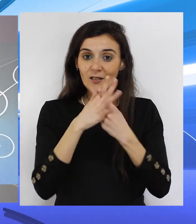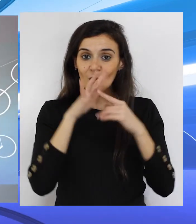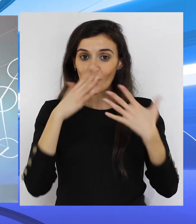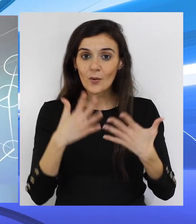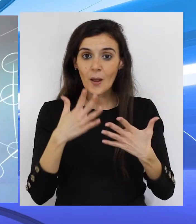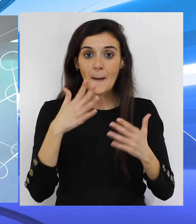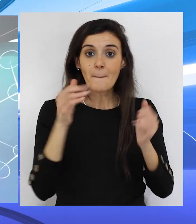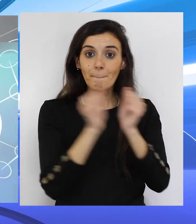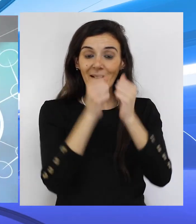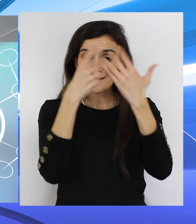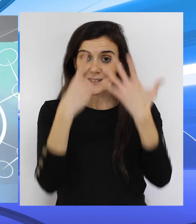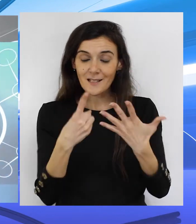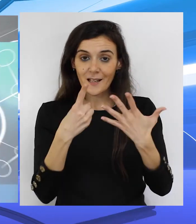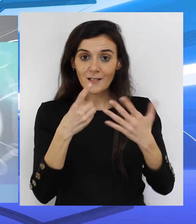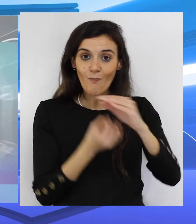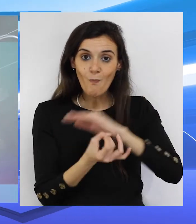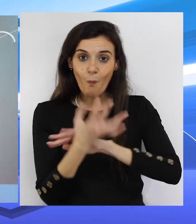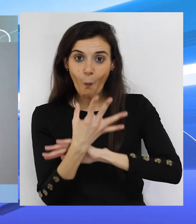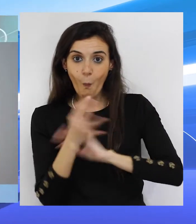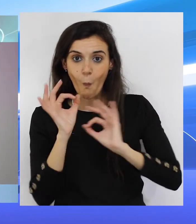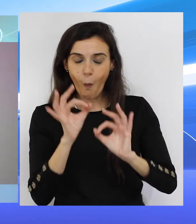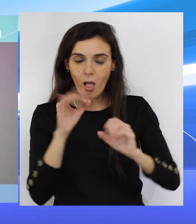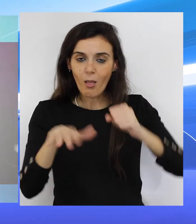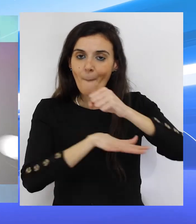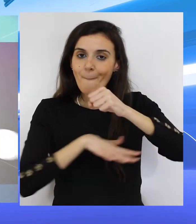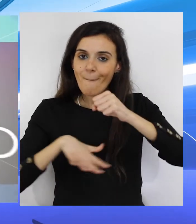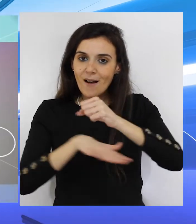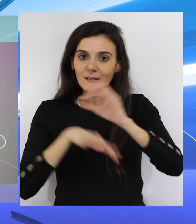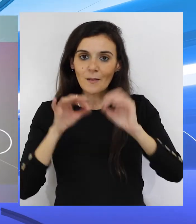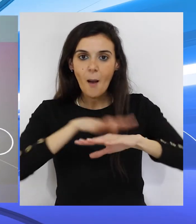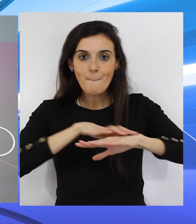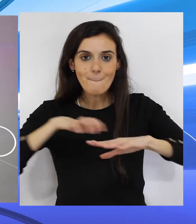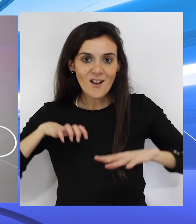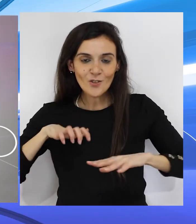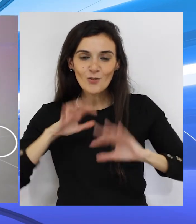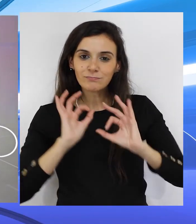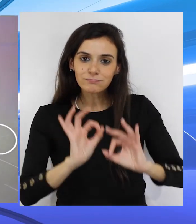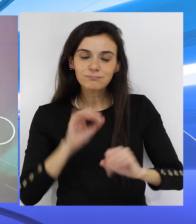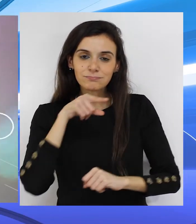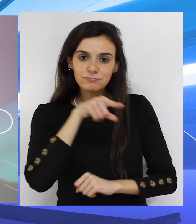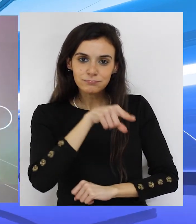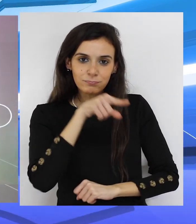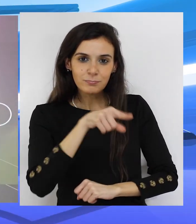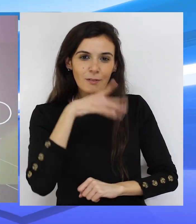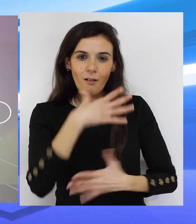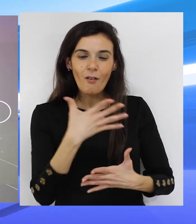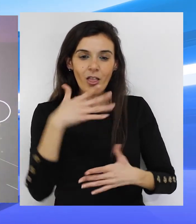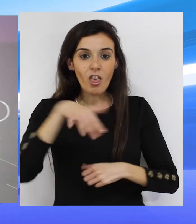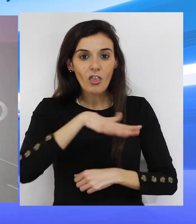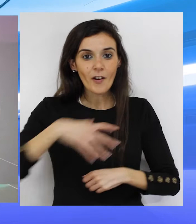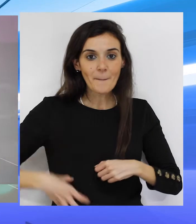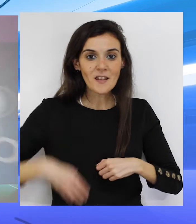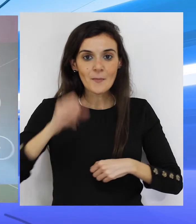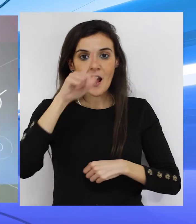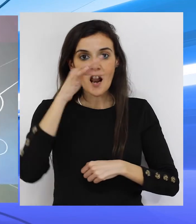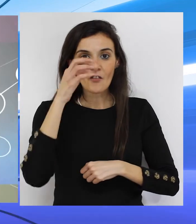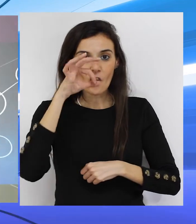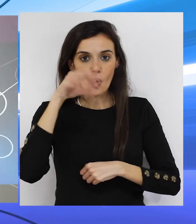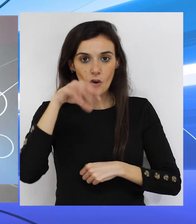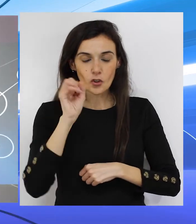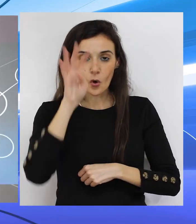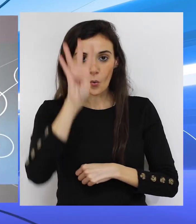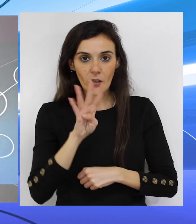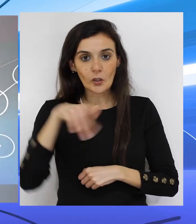en este momento 26. De esos brotes, básicamente, la mayor parte están en Príncipe Alfonso, que son cuatro,